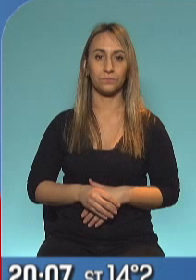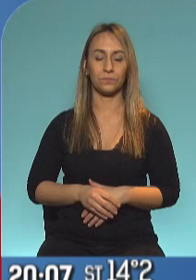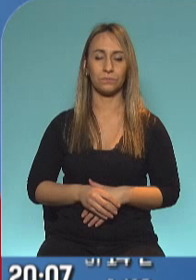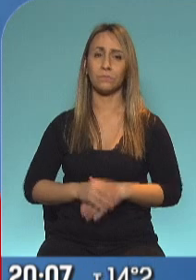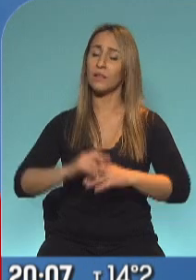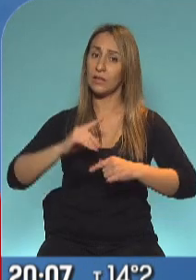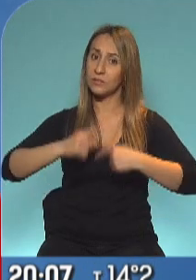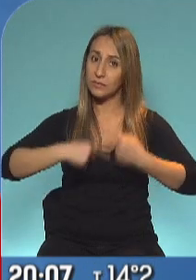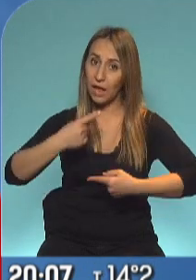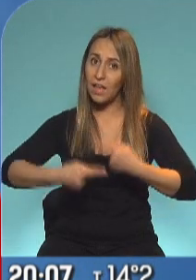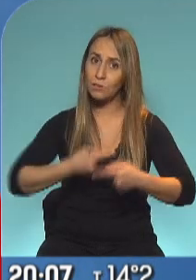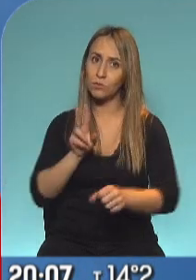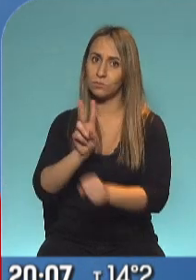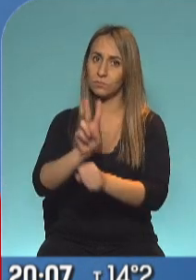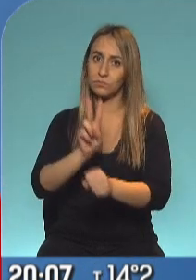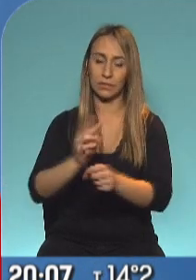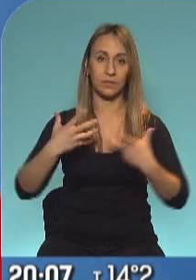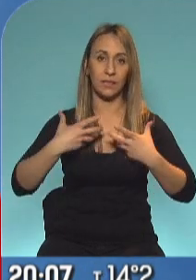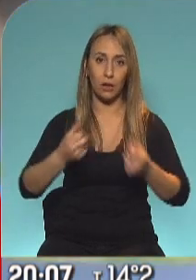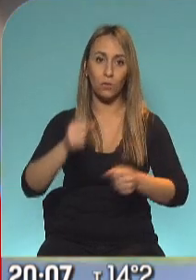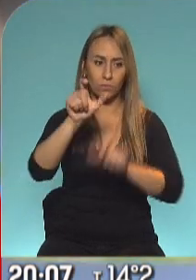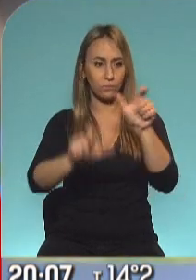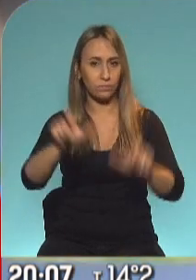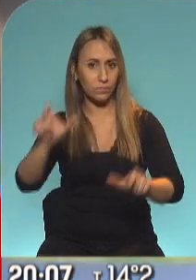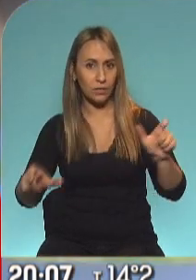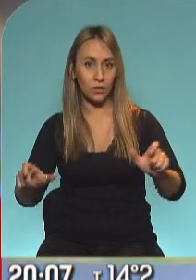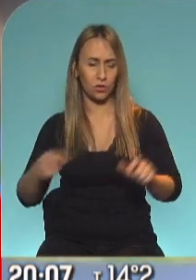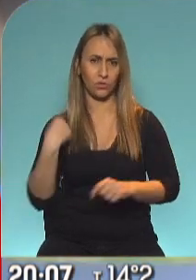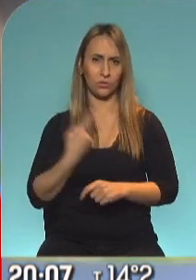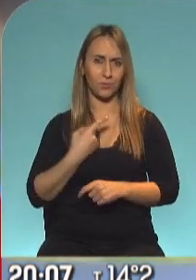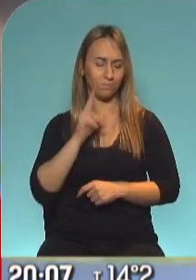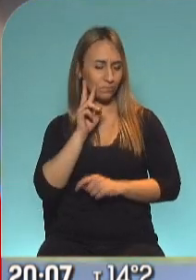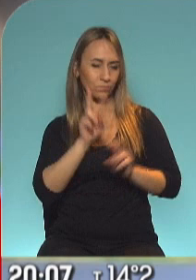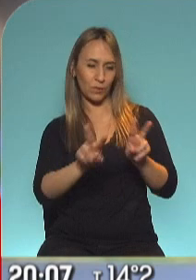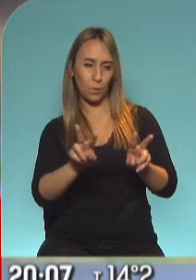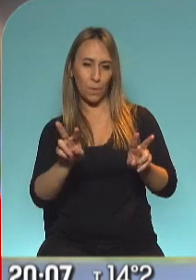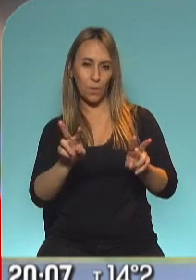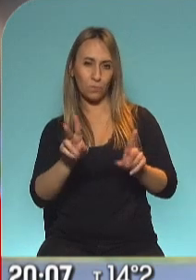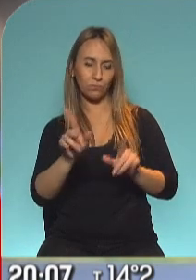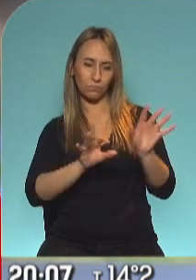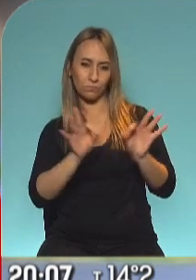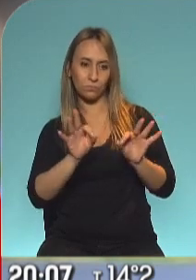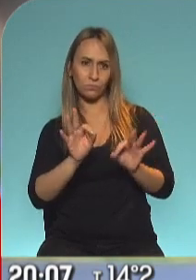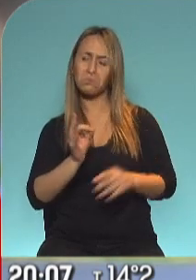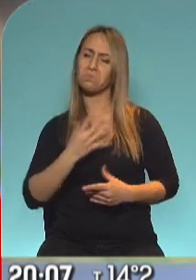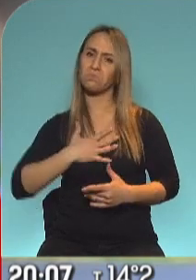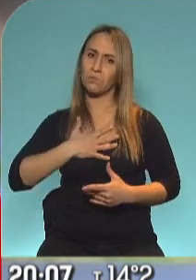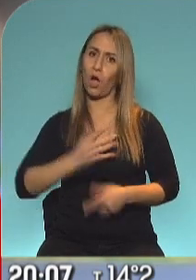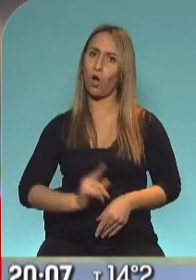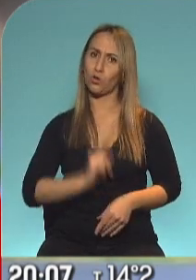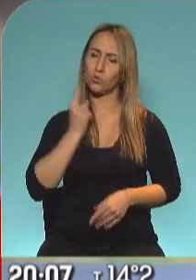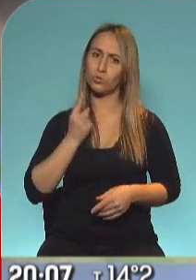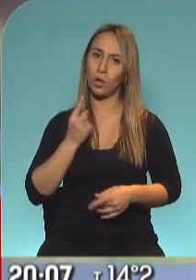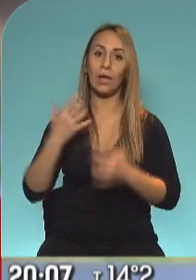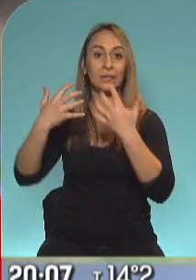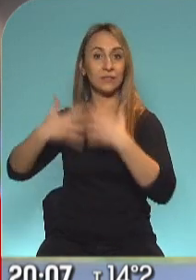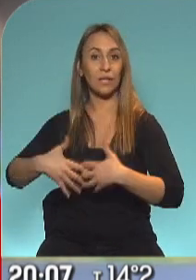Seguimos cuidando la salud de los argentinos. Con orgullo vemos que el sistema sanitario